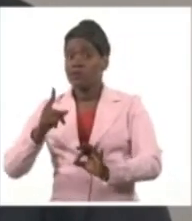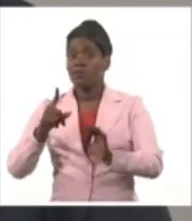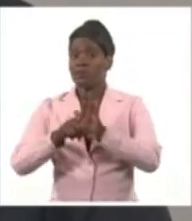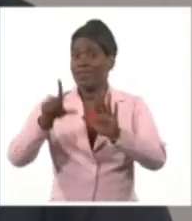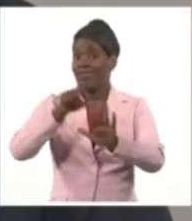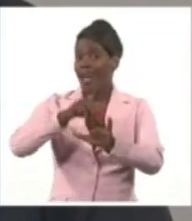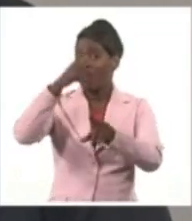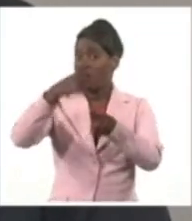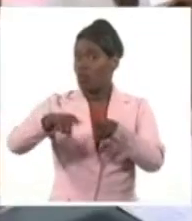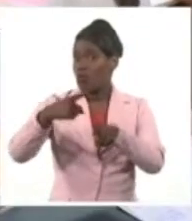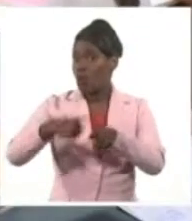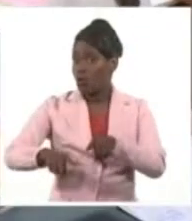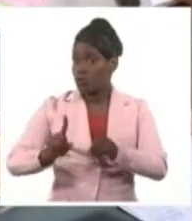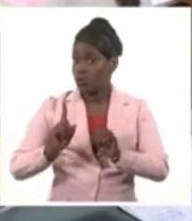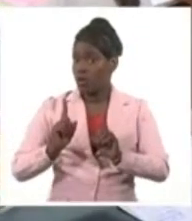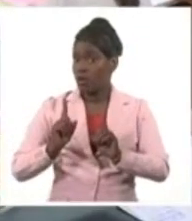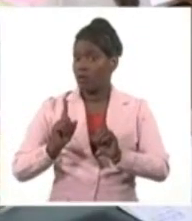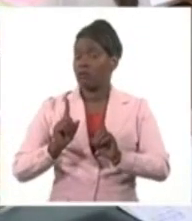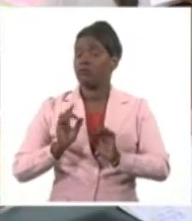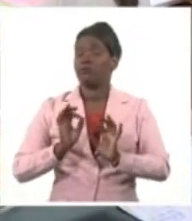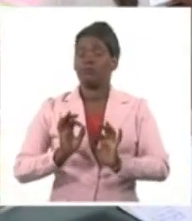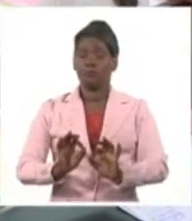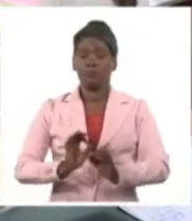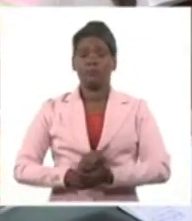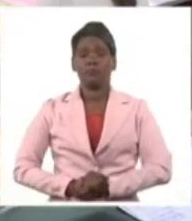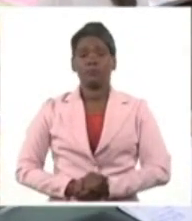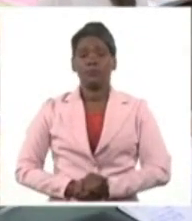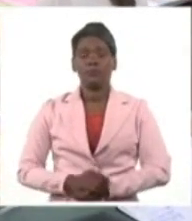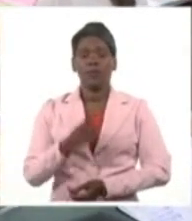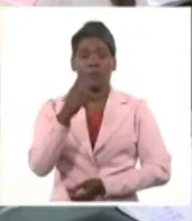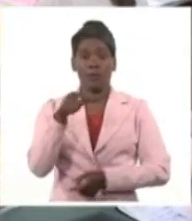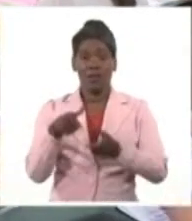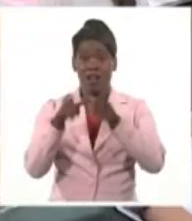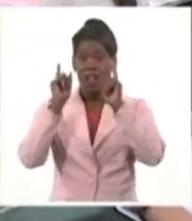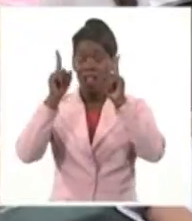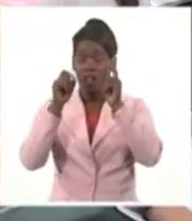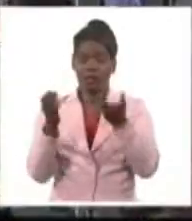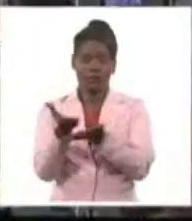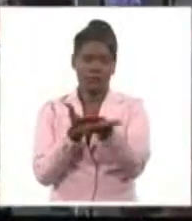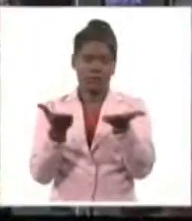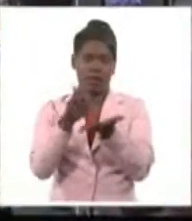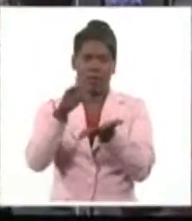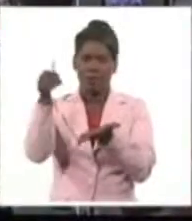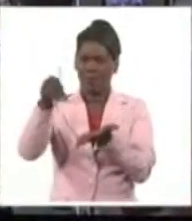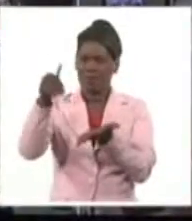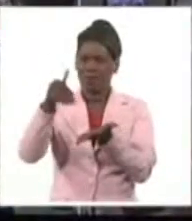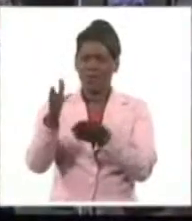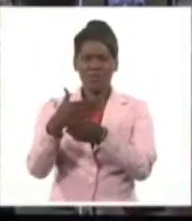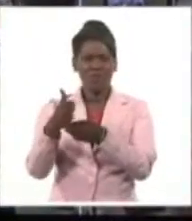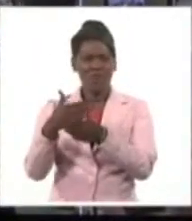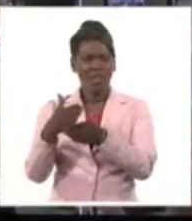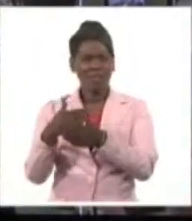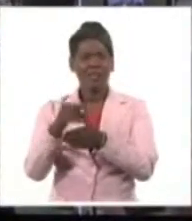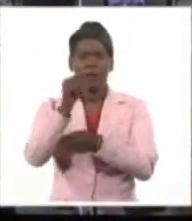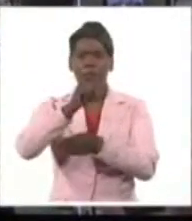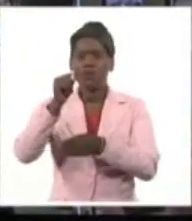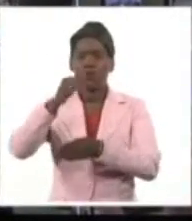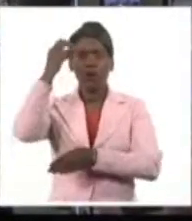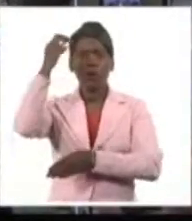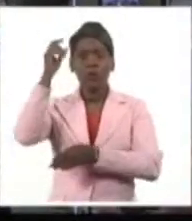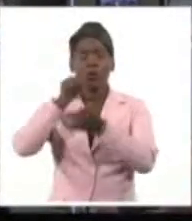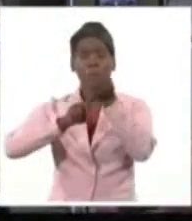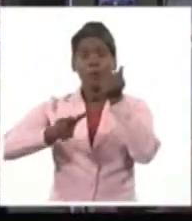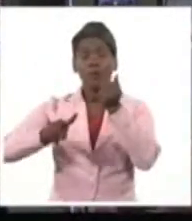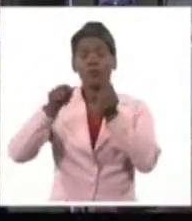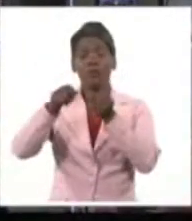es un tema resuelto. Durante el intercambio, en el que también participaron representantes de los gobiernos provinciales